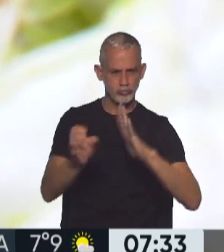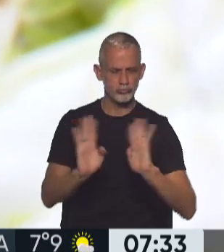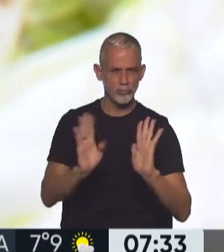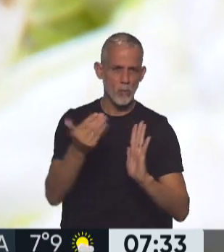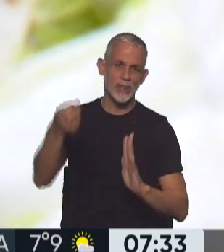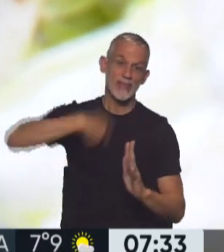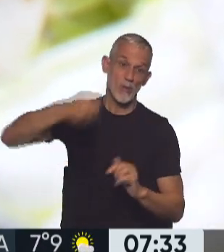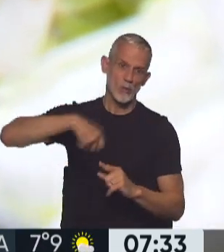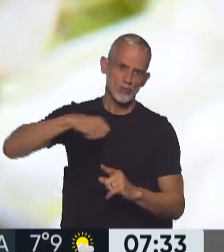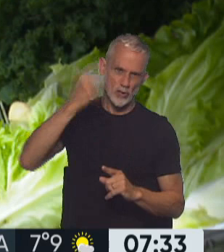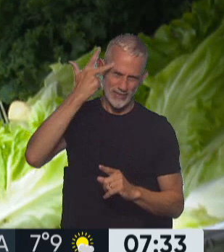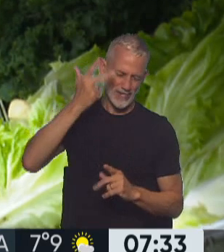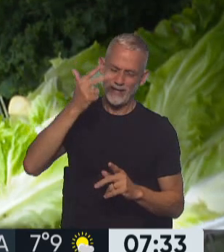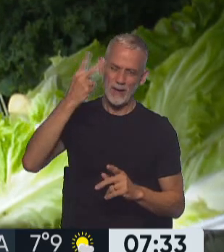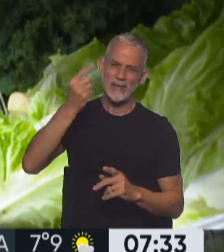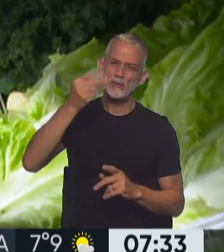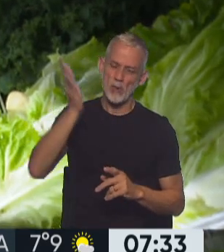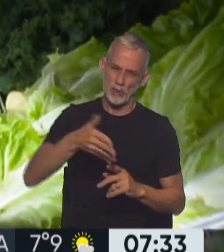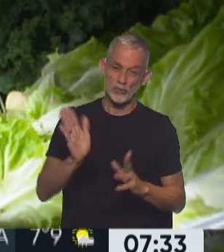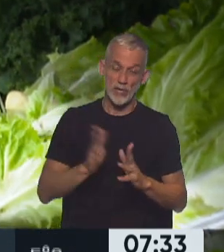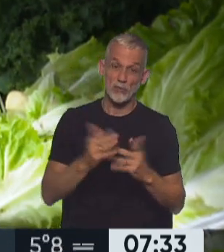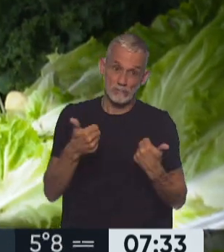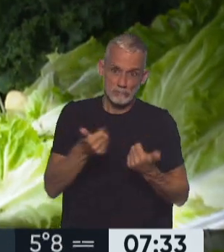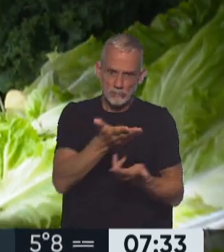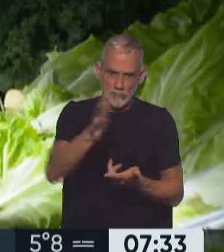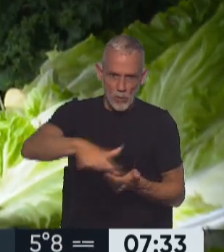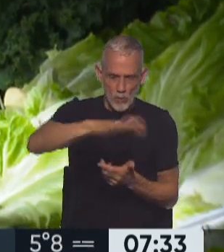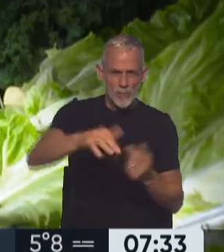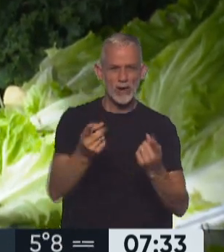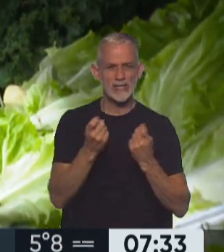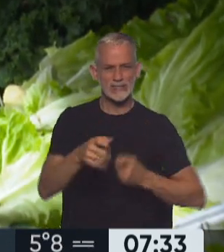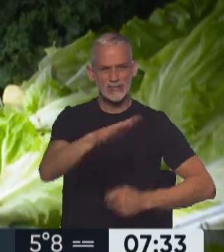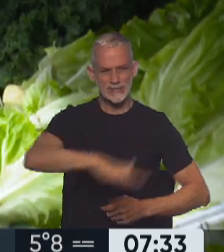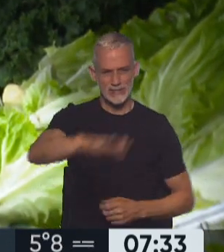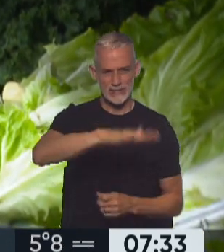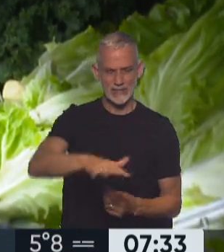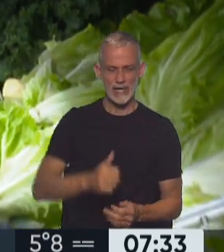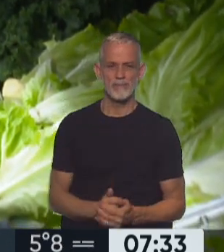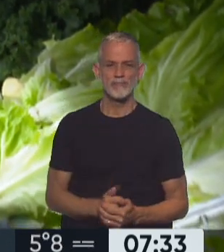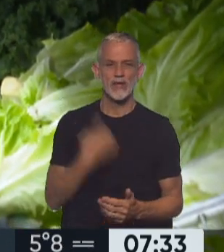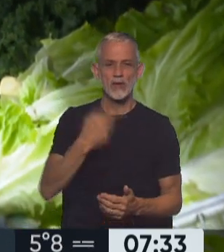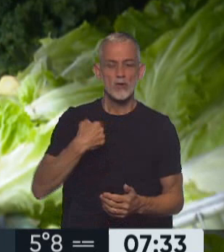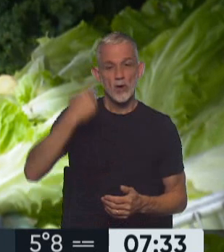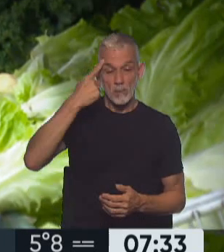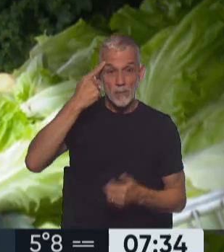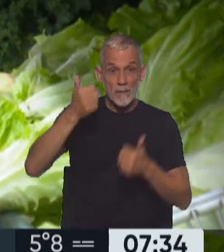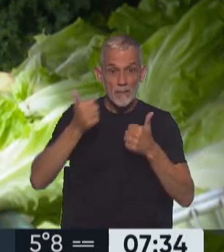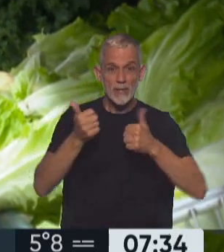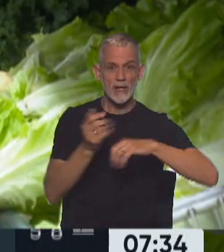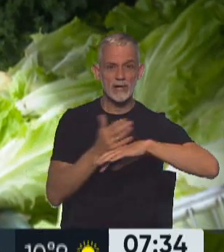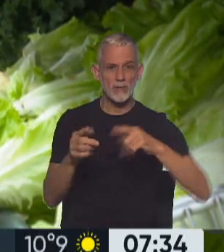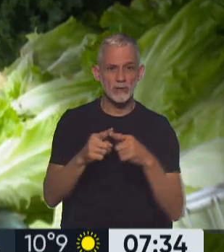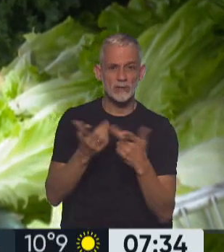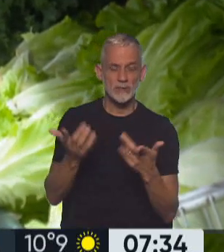y que le sirve fundamentalmente a nuestra gente, a nuestro pueblo, al más necesitado. Nosotros nos parece bien que en un contexto de